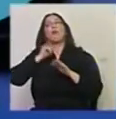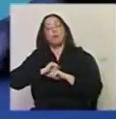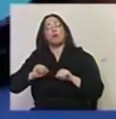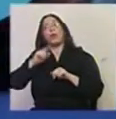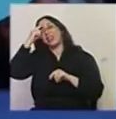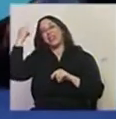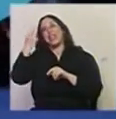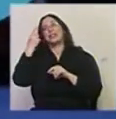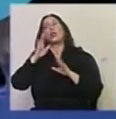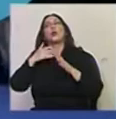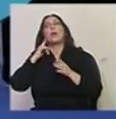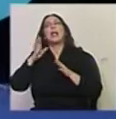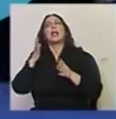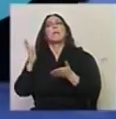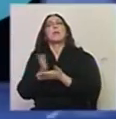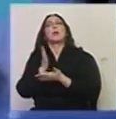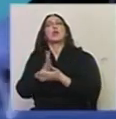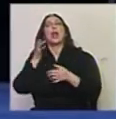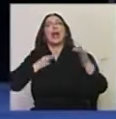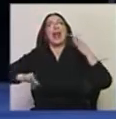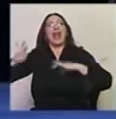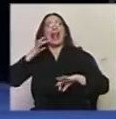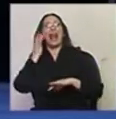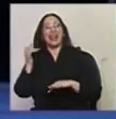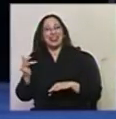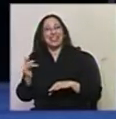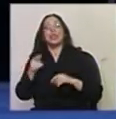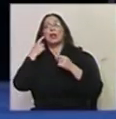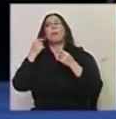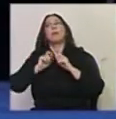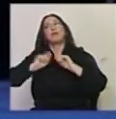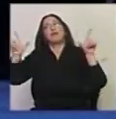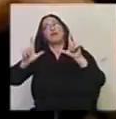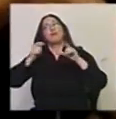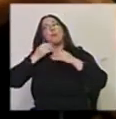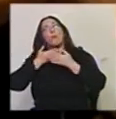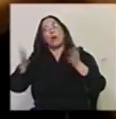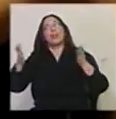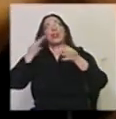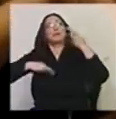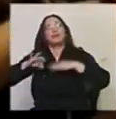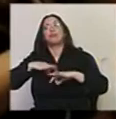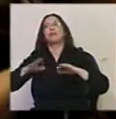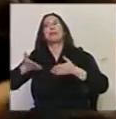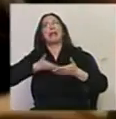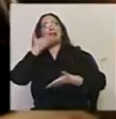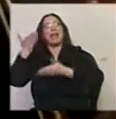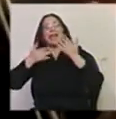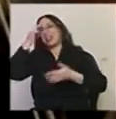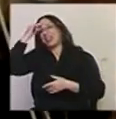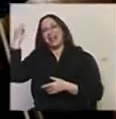internacional de la producción artística, montando centenares de espectáculos y recibiendo a las mejores producciones internacionales.